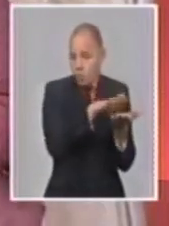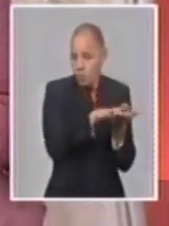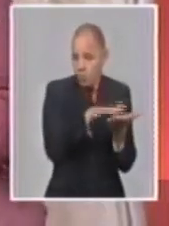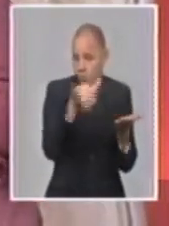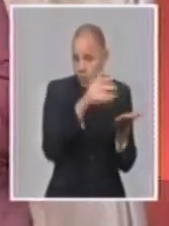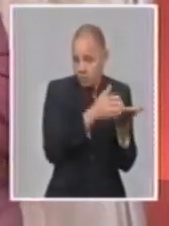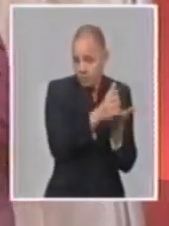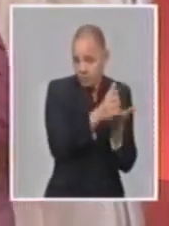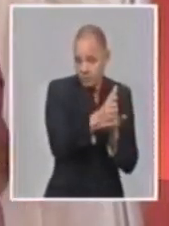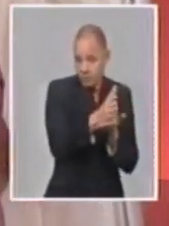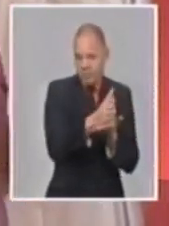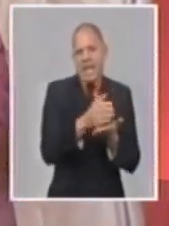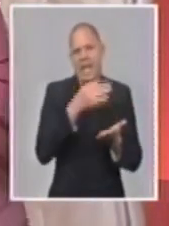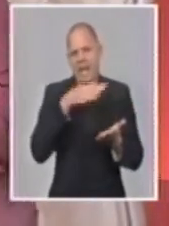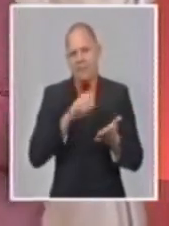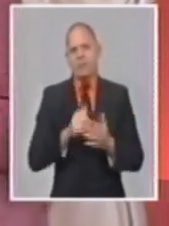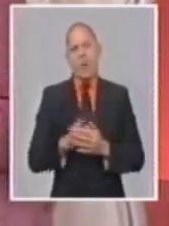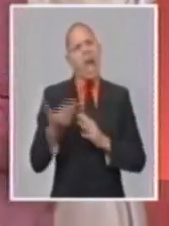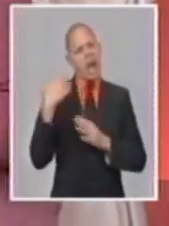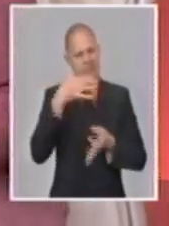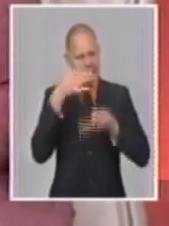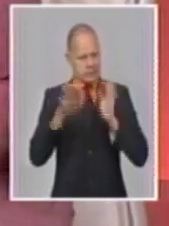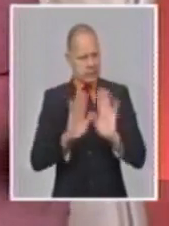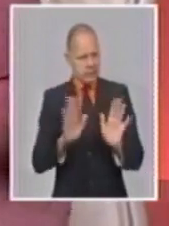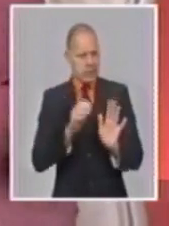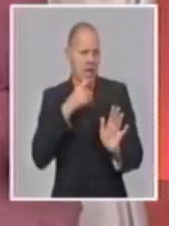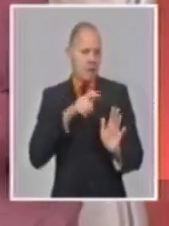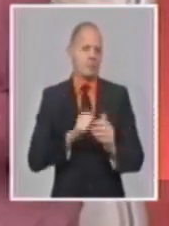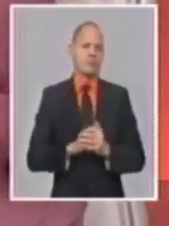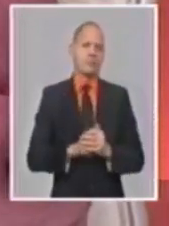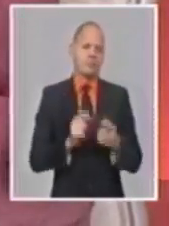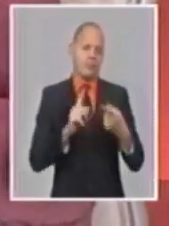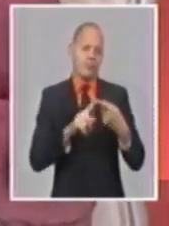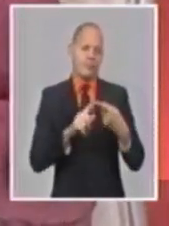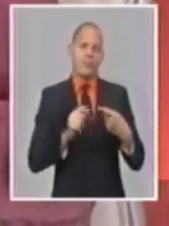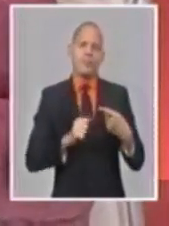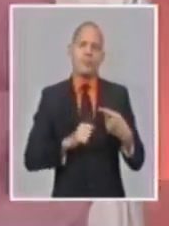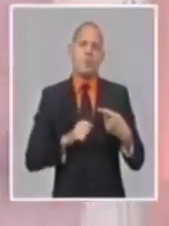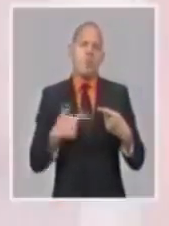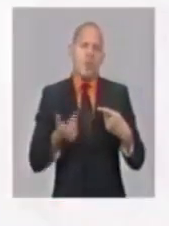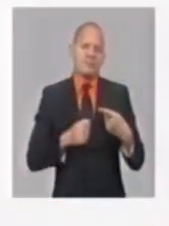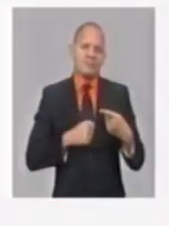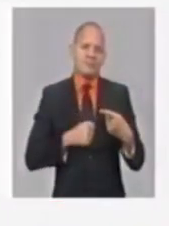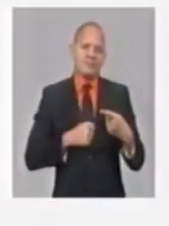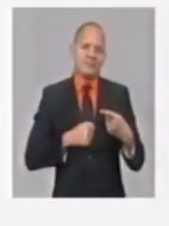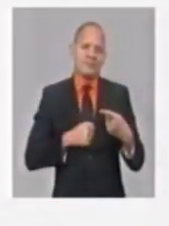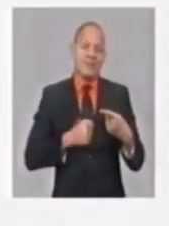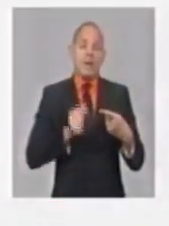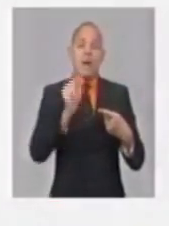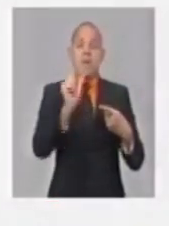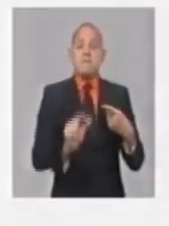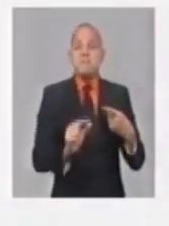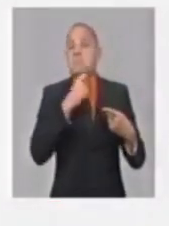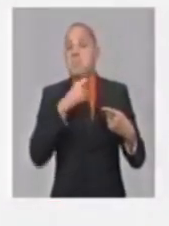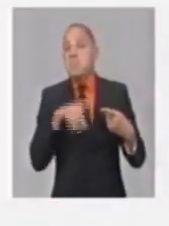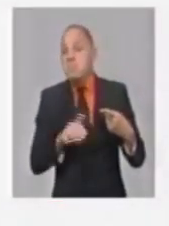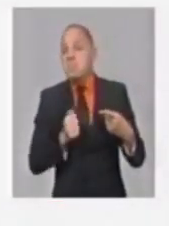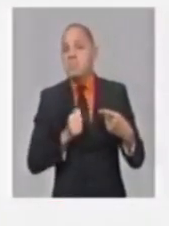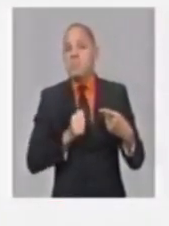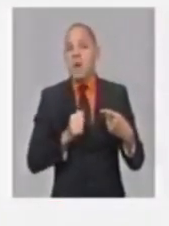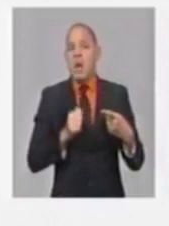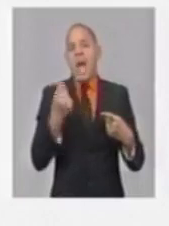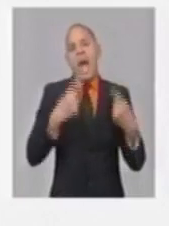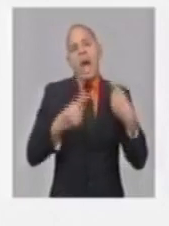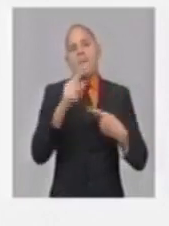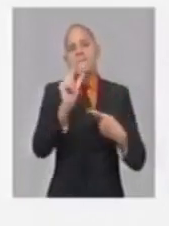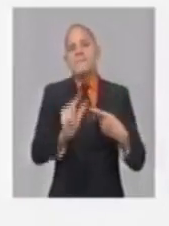Estamos manteniendo, yo creo que de eso hemos hablado bastante, todos los precios de los productos destinados a los consumidores de